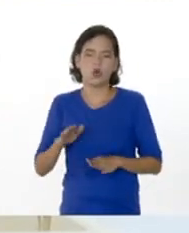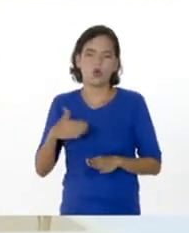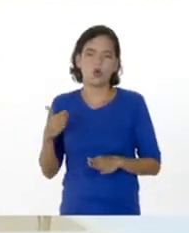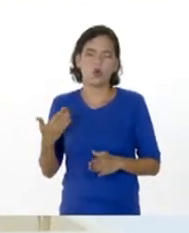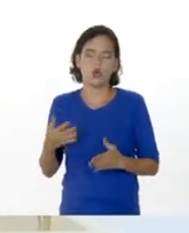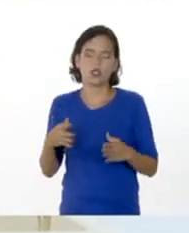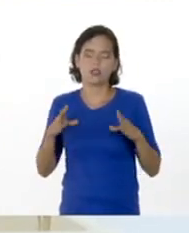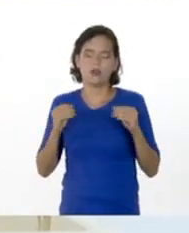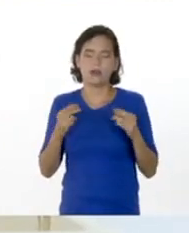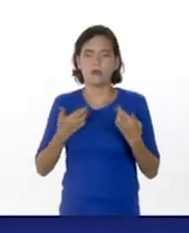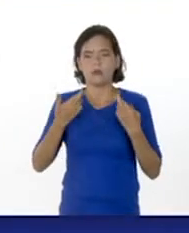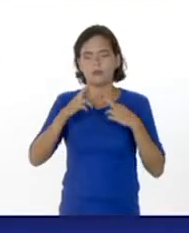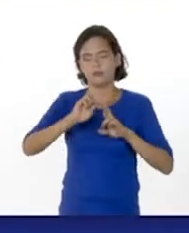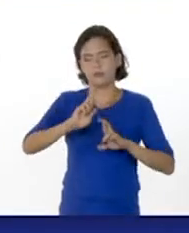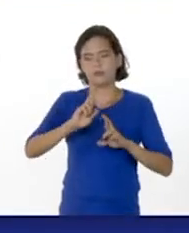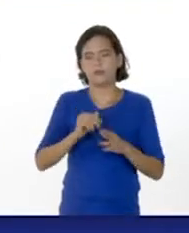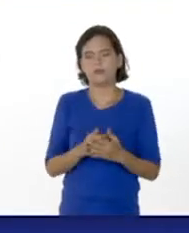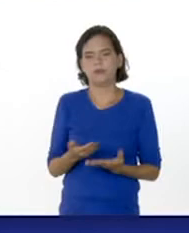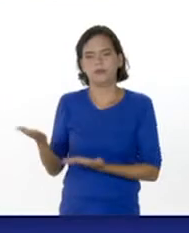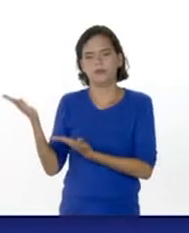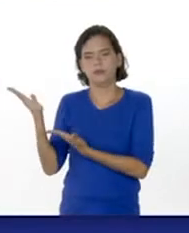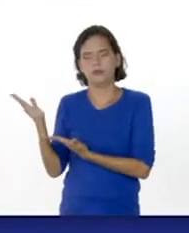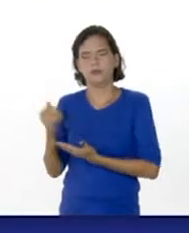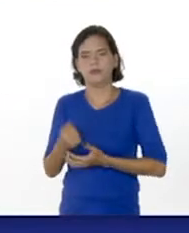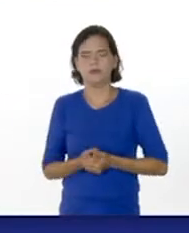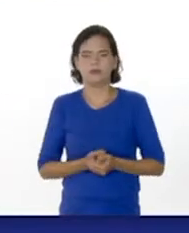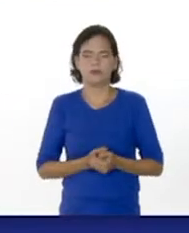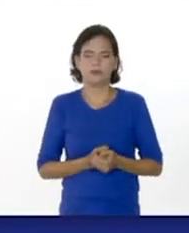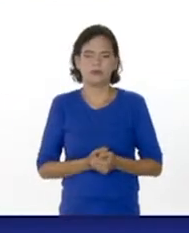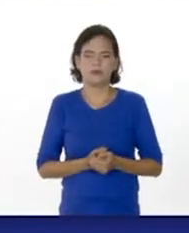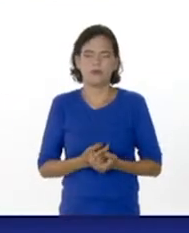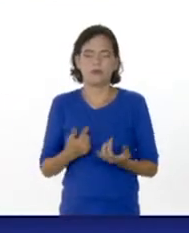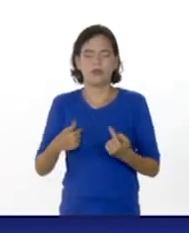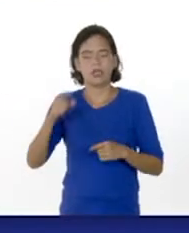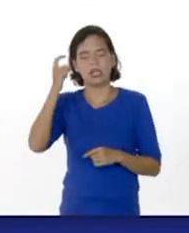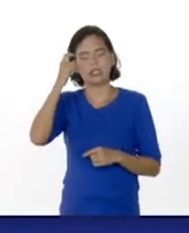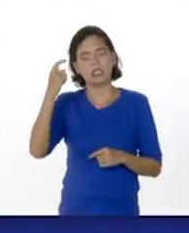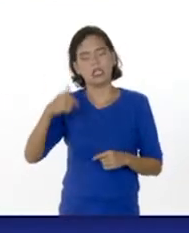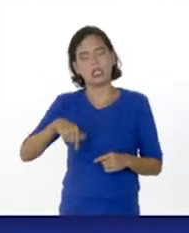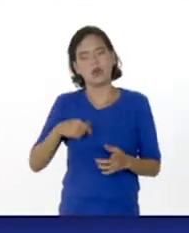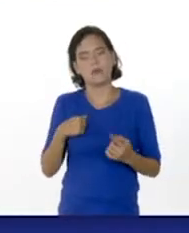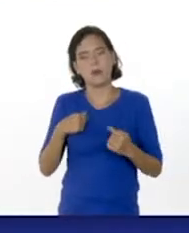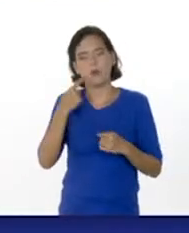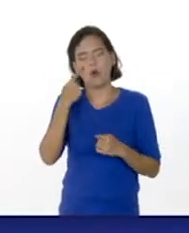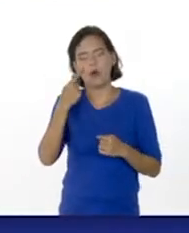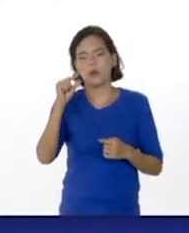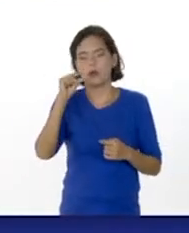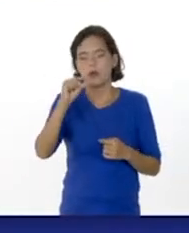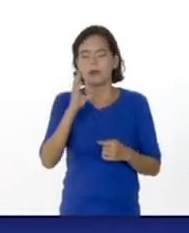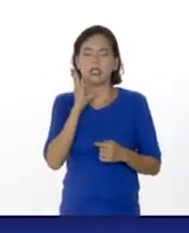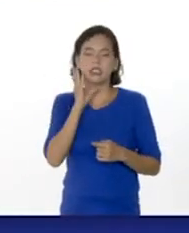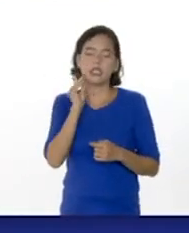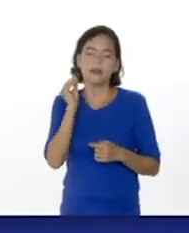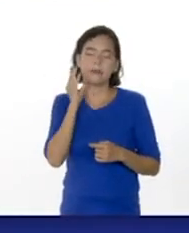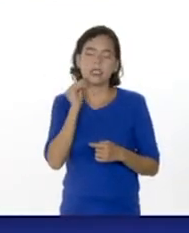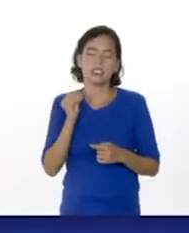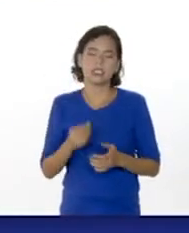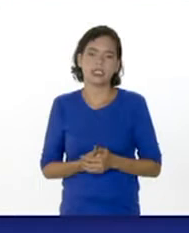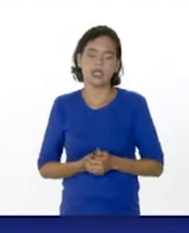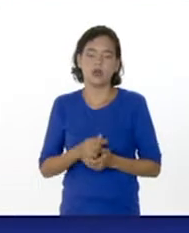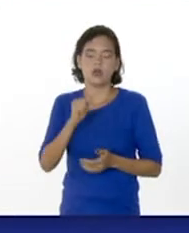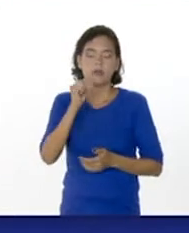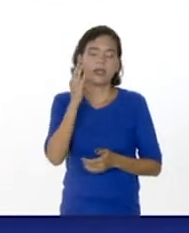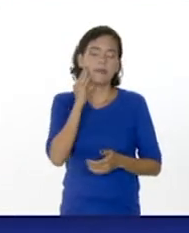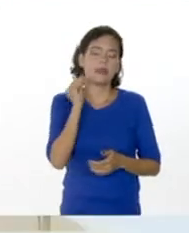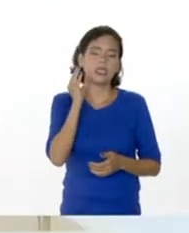hablamos de las reacciones de tipo óxido reducción. El día de hoy vamos a ver una pequeña experiencia. Una pequeña